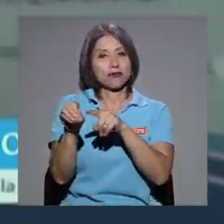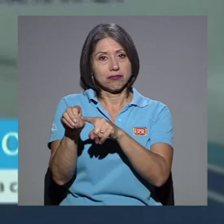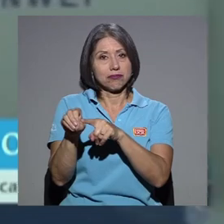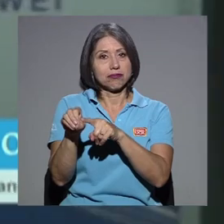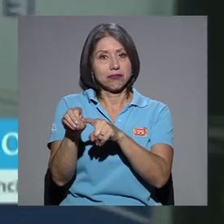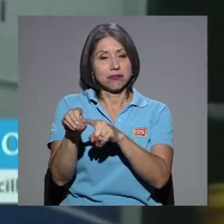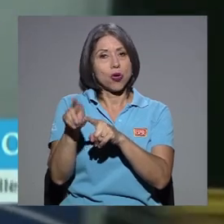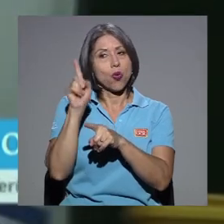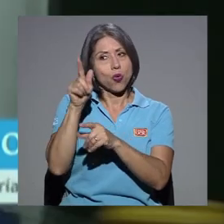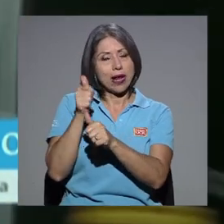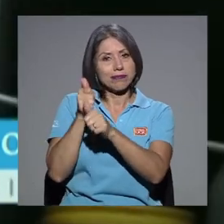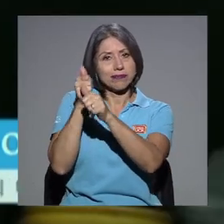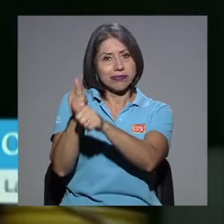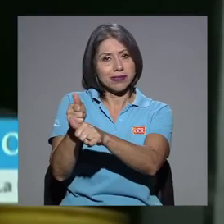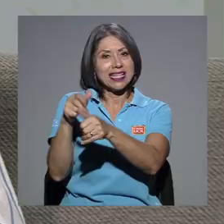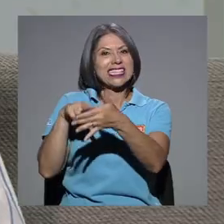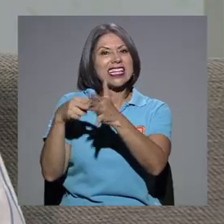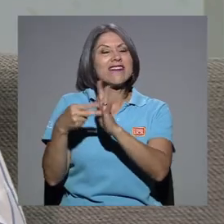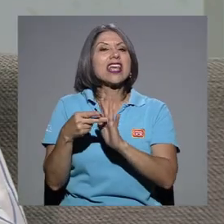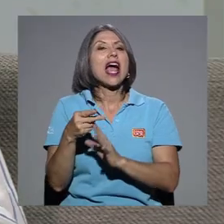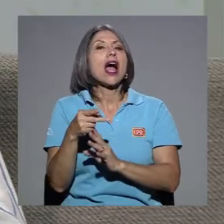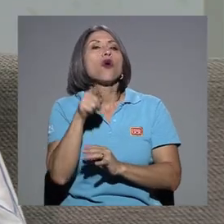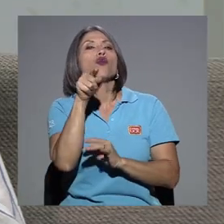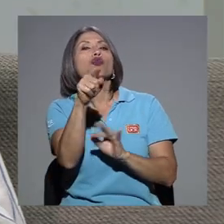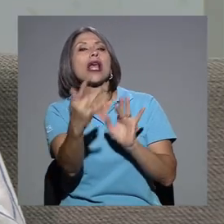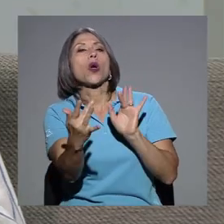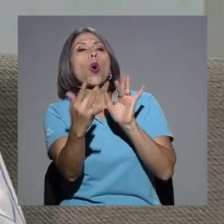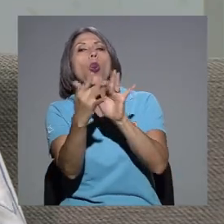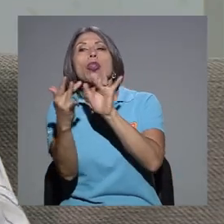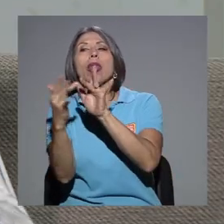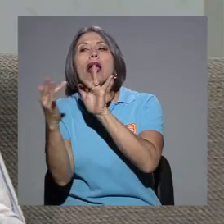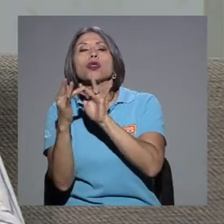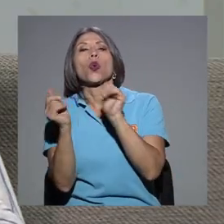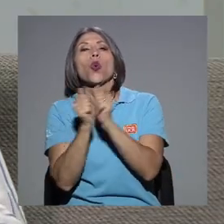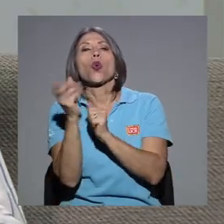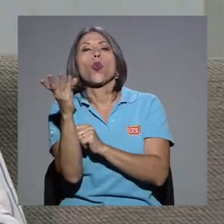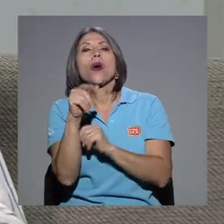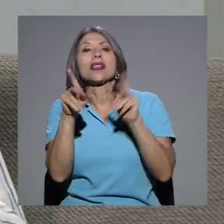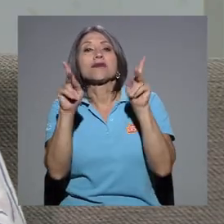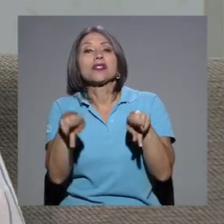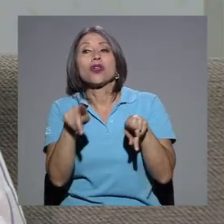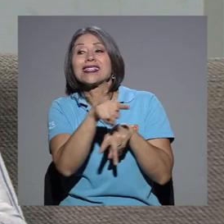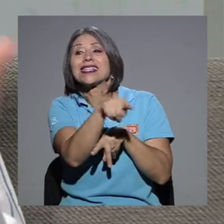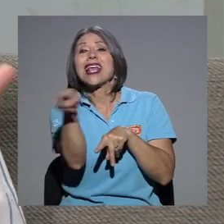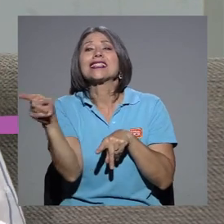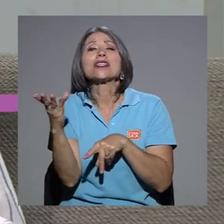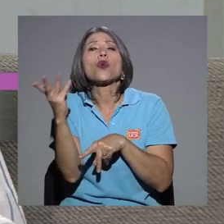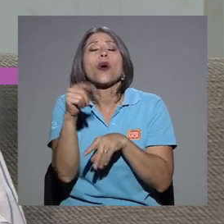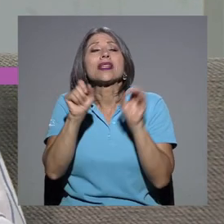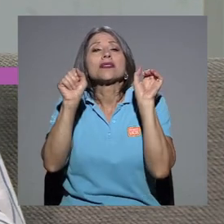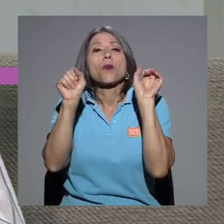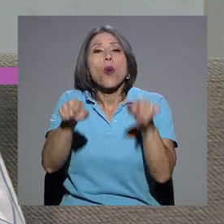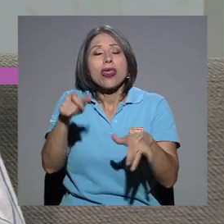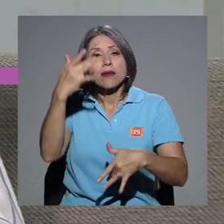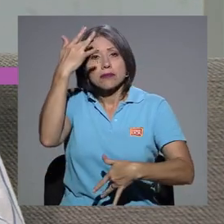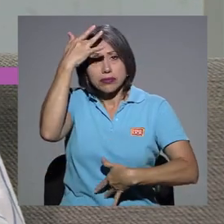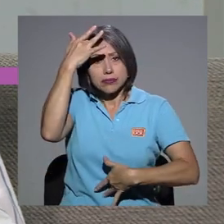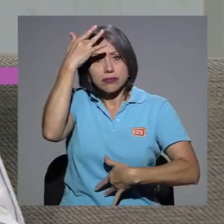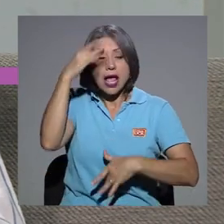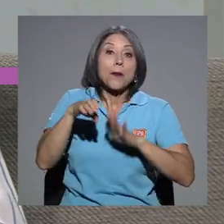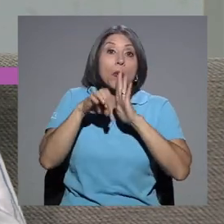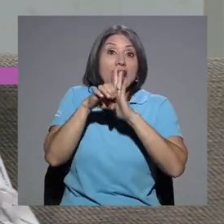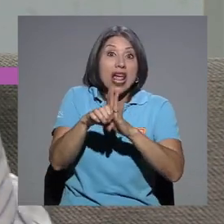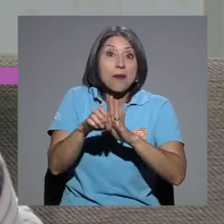contacto se pueden infectar. Entonces hay virus que son súper infecciosos, como por decir el sarampión, que